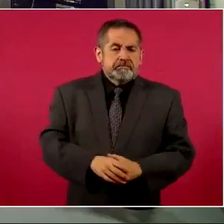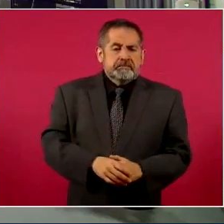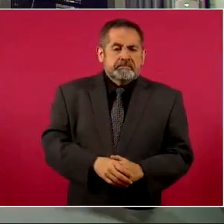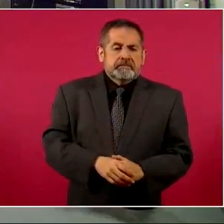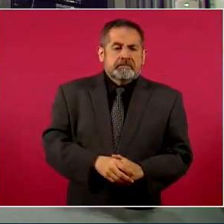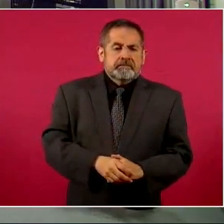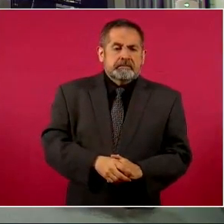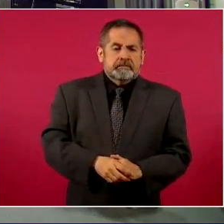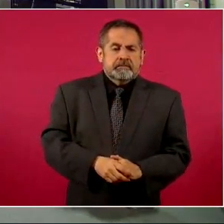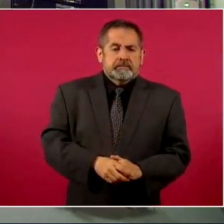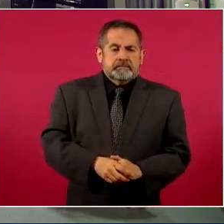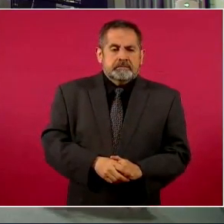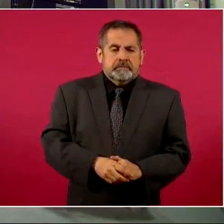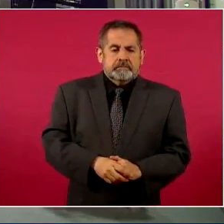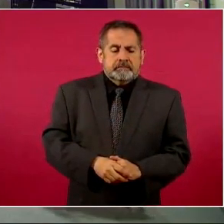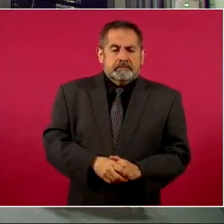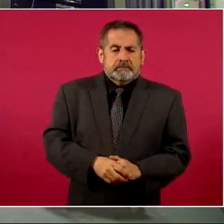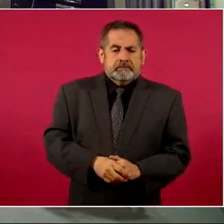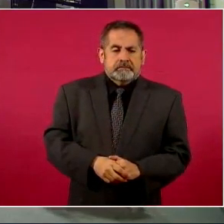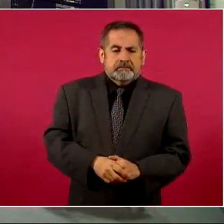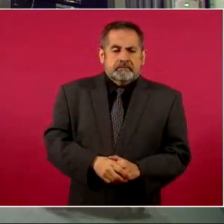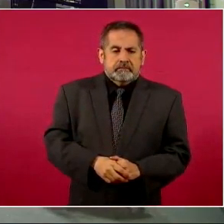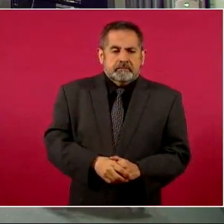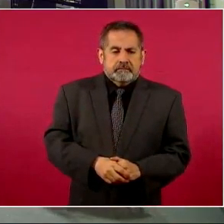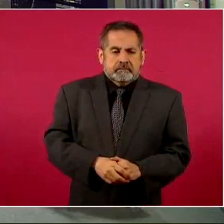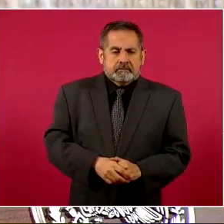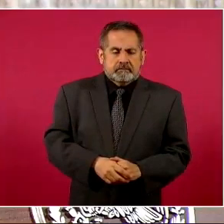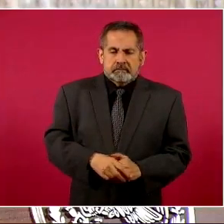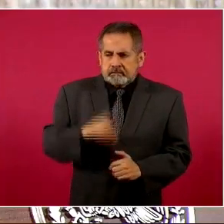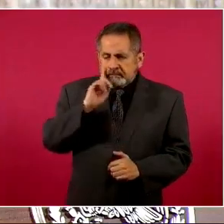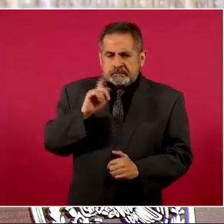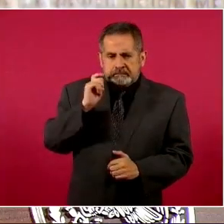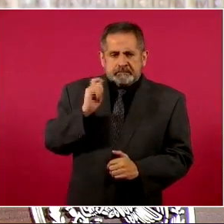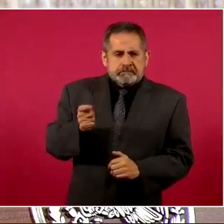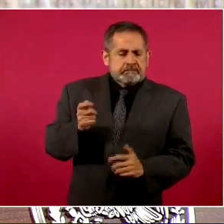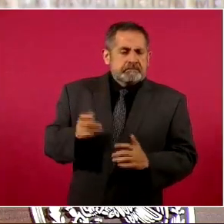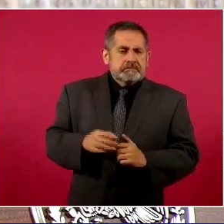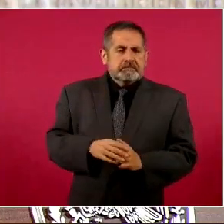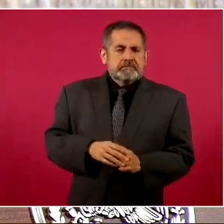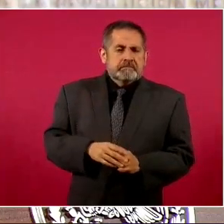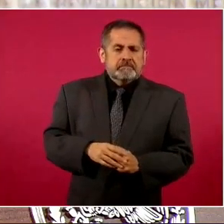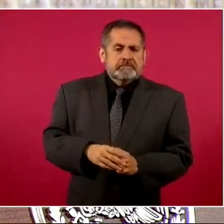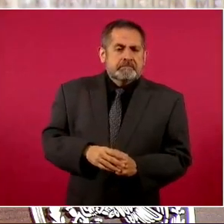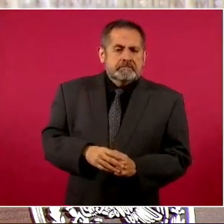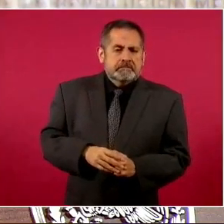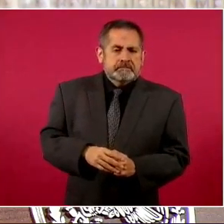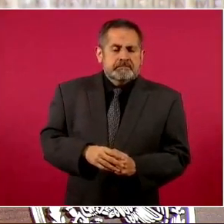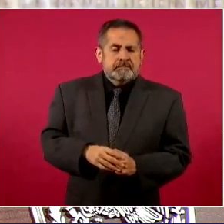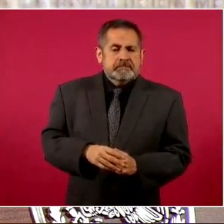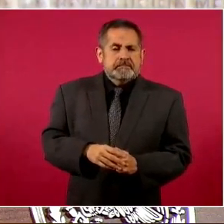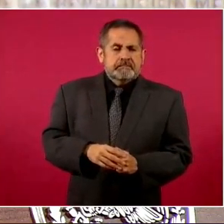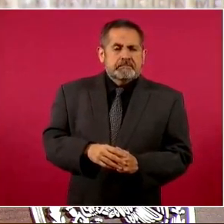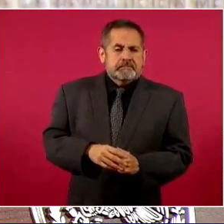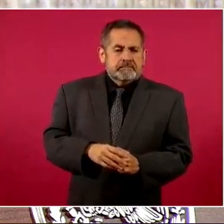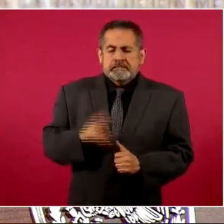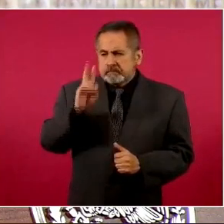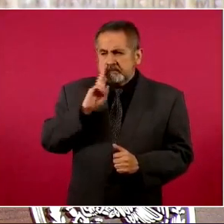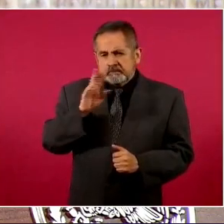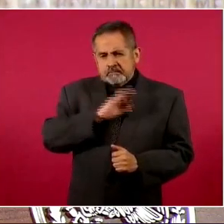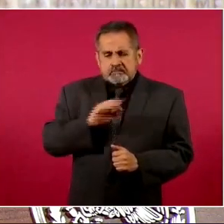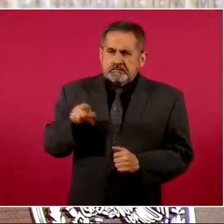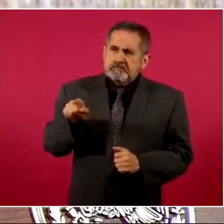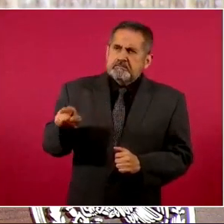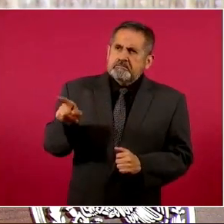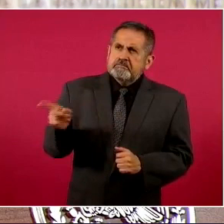que también pueda verlo